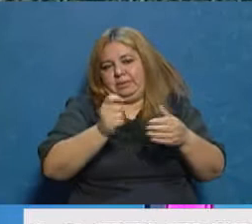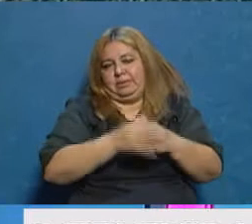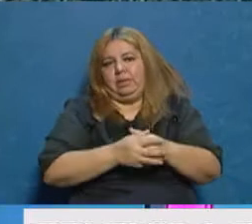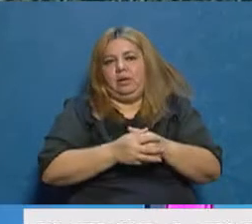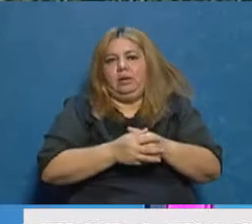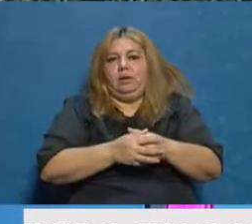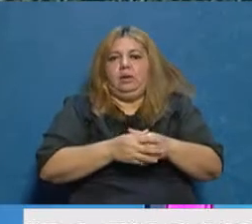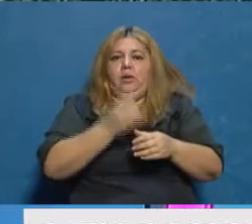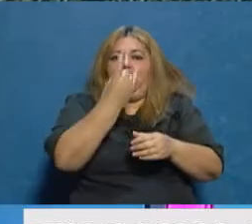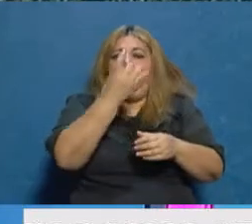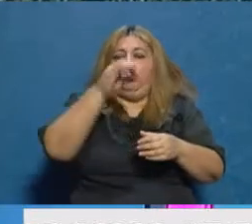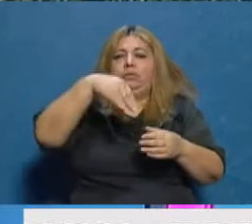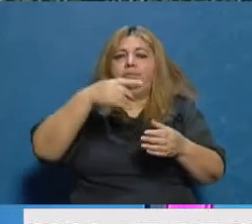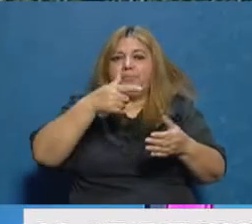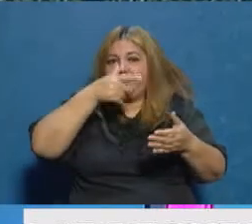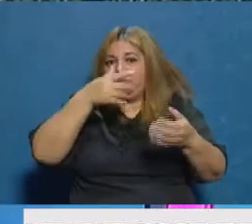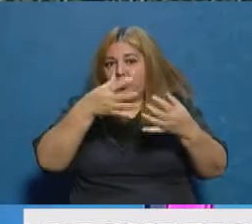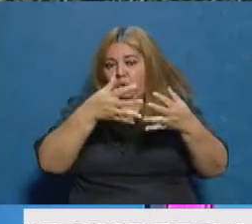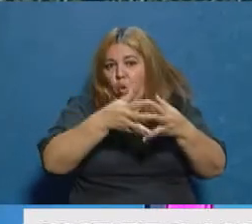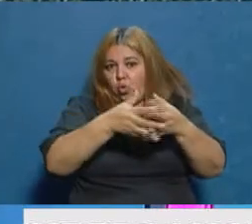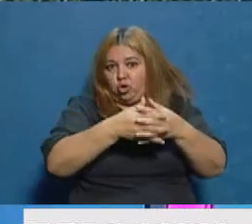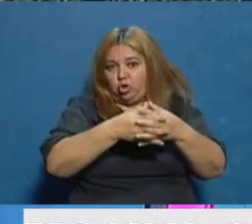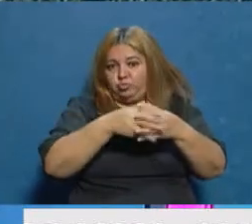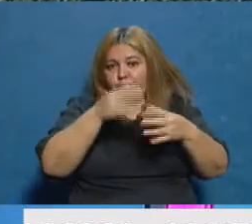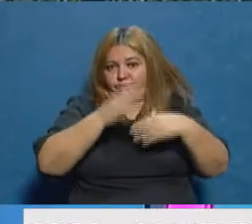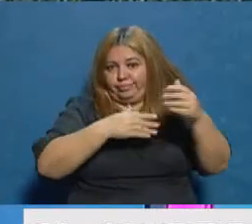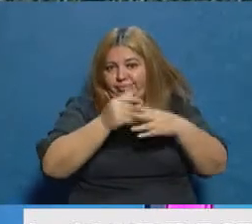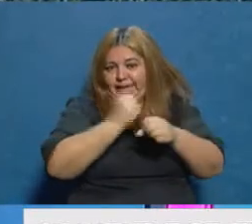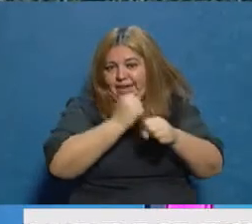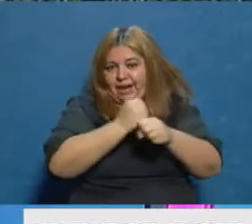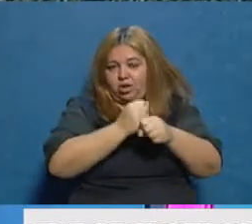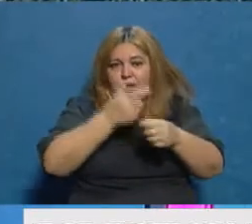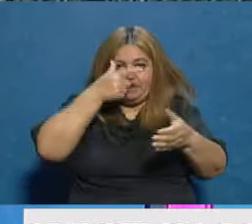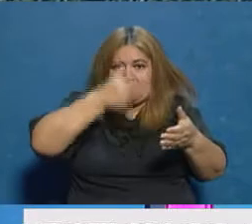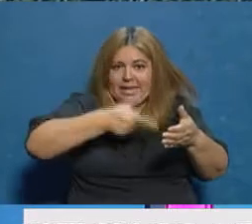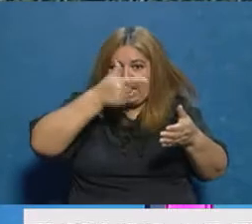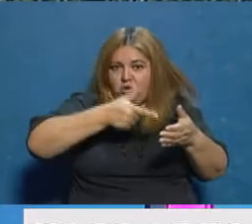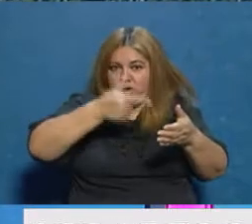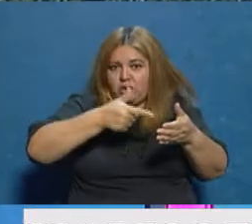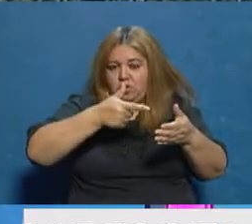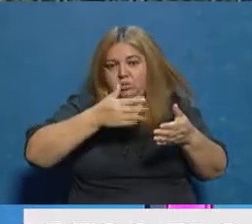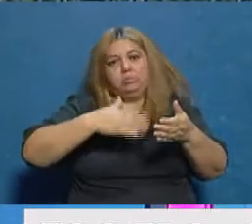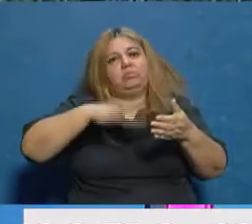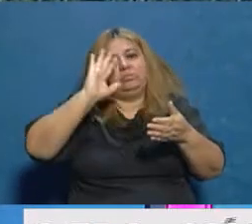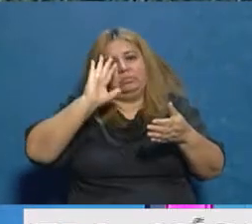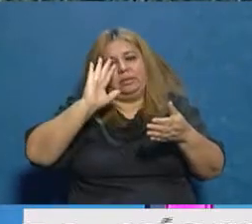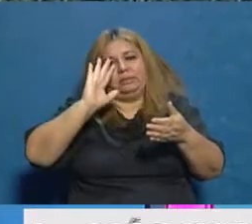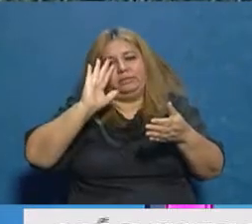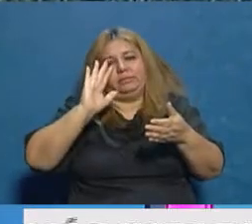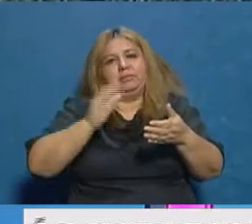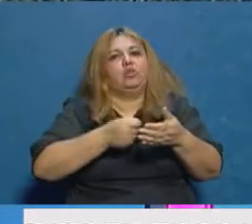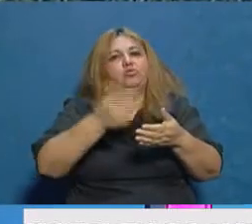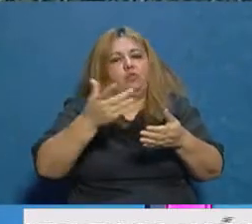paguen el 86% del sueldo neto, pero es precisamente para los metalúrgicos, para los empleados metalúrgicos